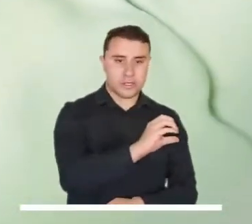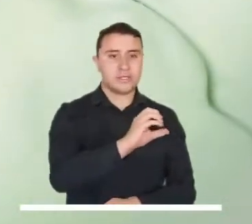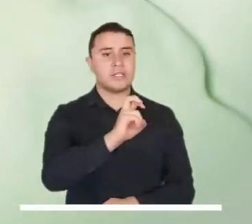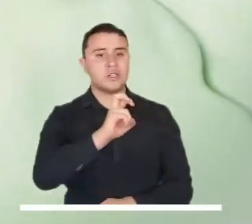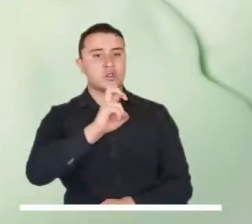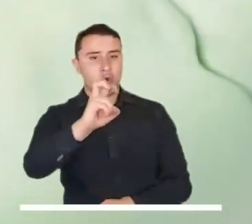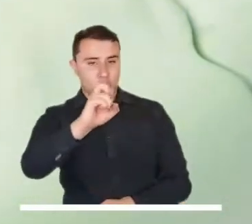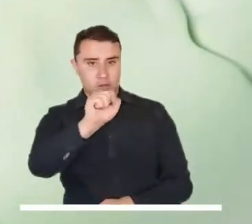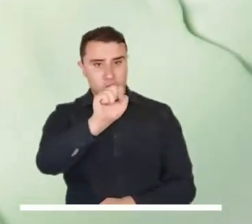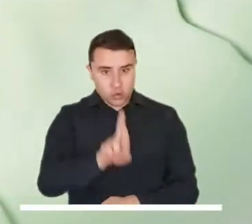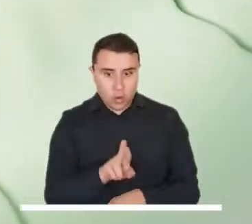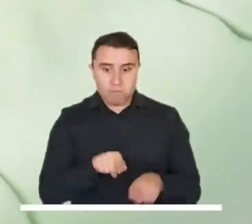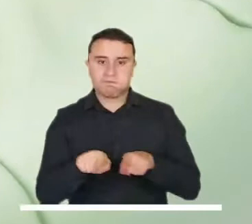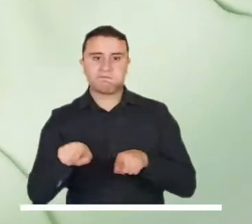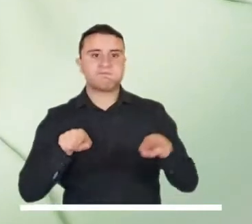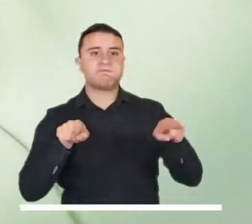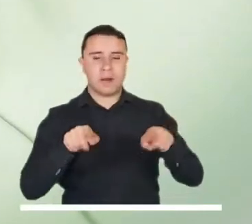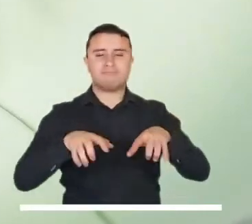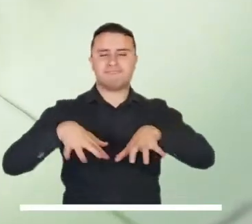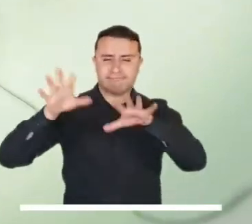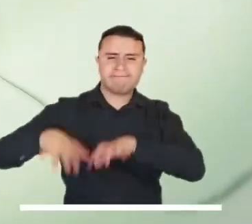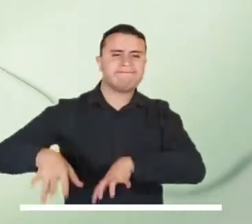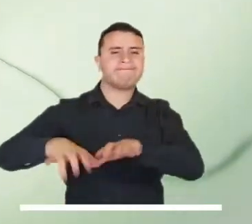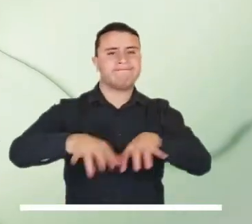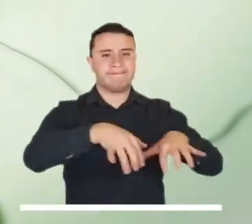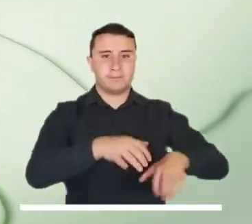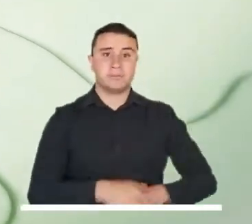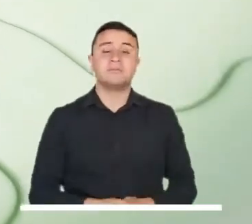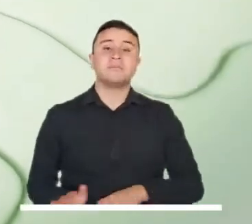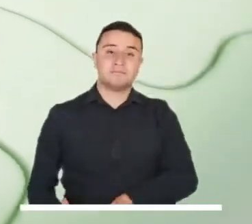se concentrarían en el oriente, occidente y sur de la ciudad.